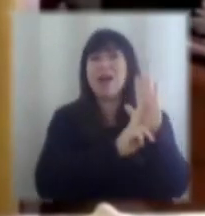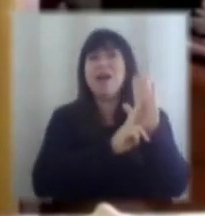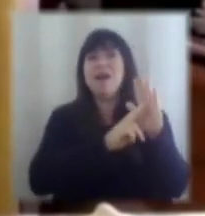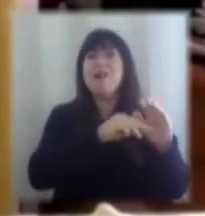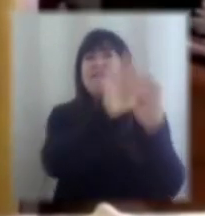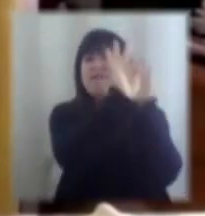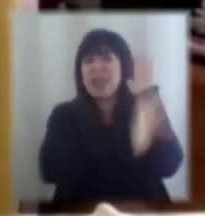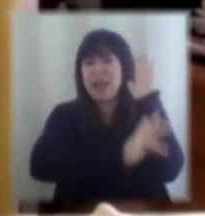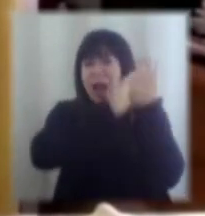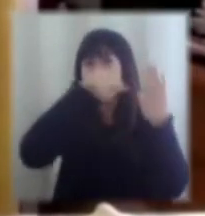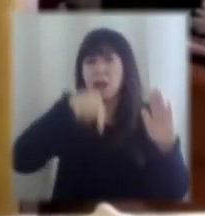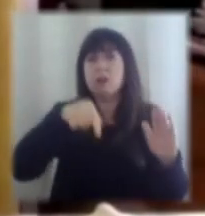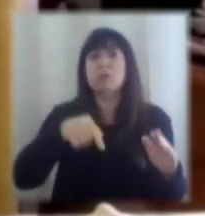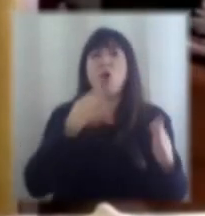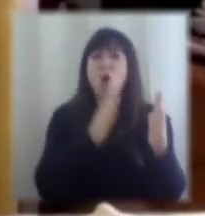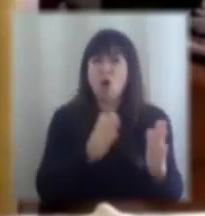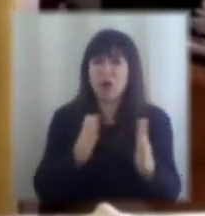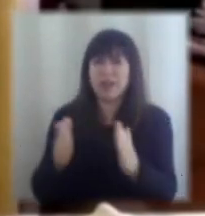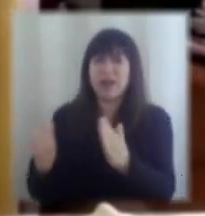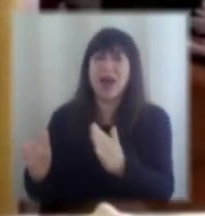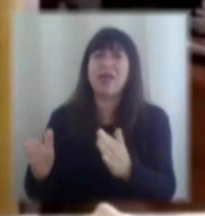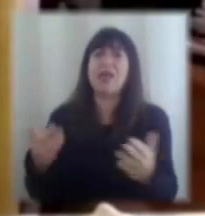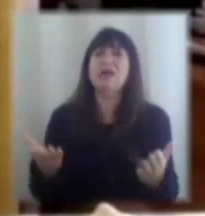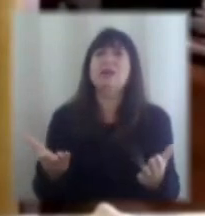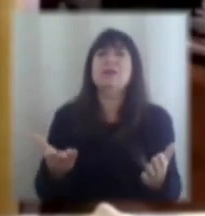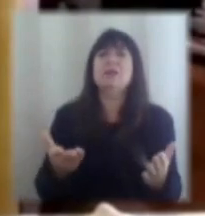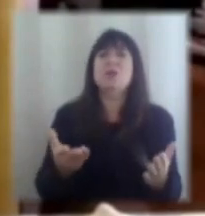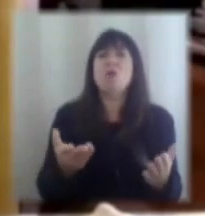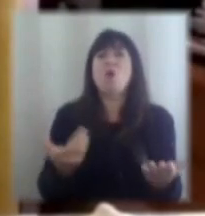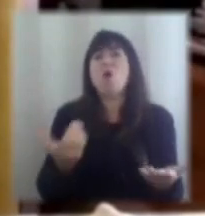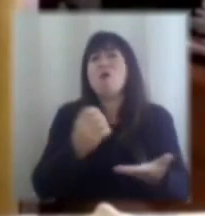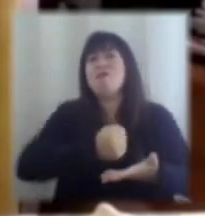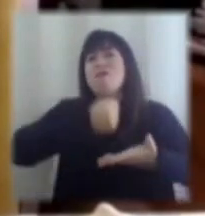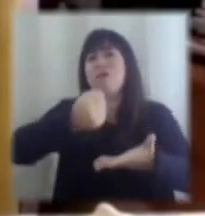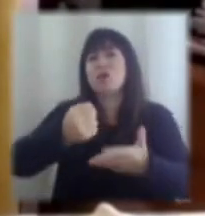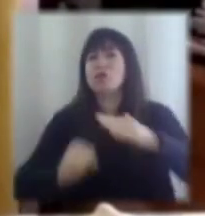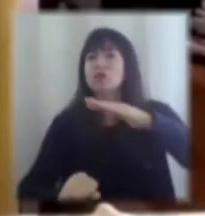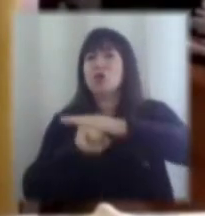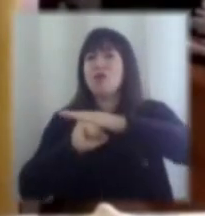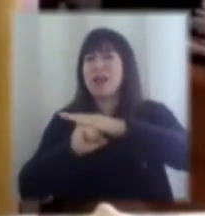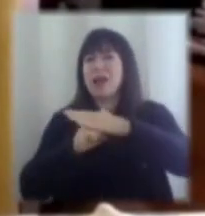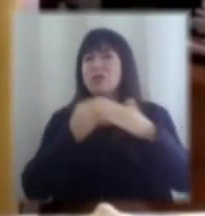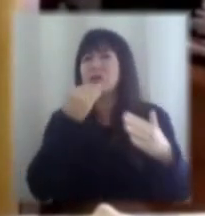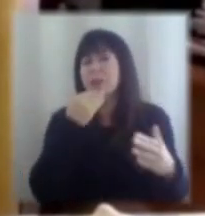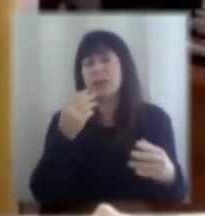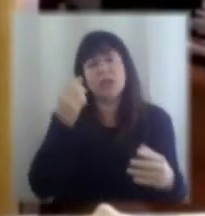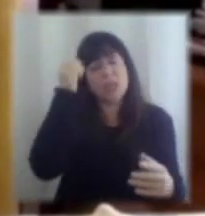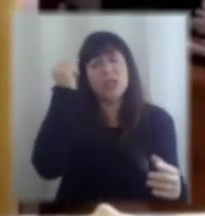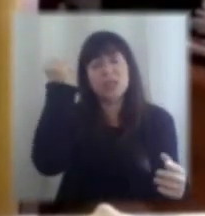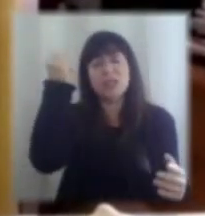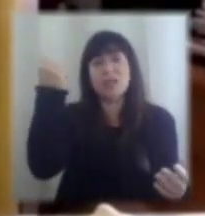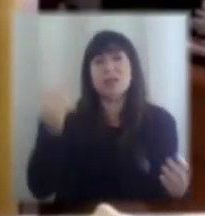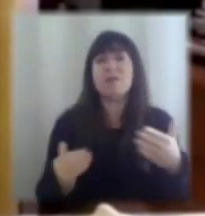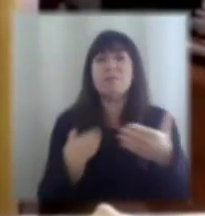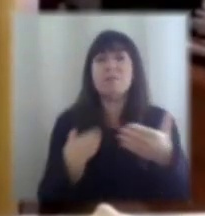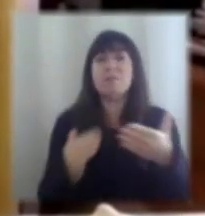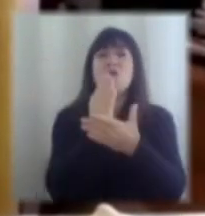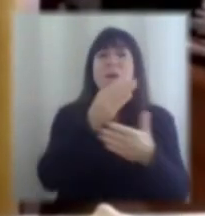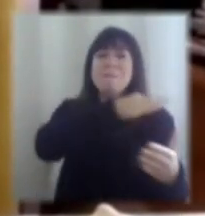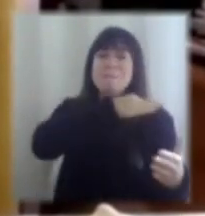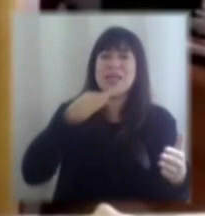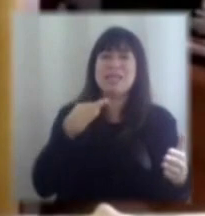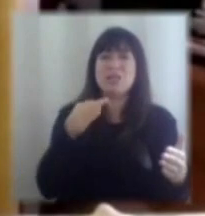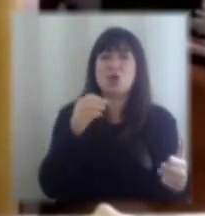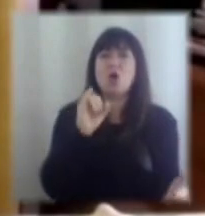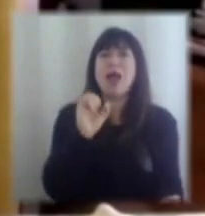fiscales ordenadas a bajo nivel de endeudamiento, fondos soberanos, también una iniciativa que partió con el ministro Isaguirre bajo el gobierno del